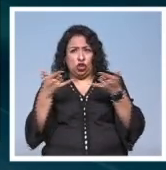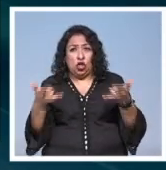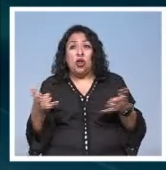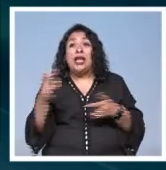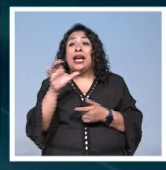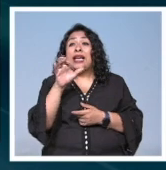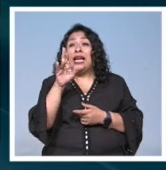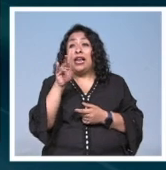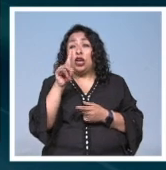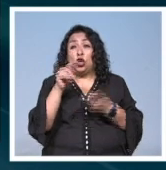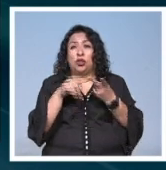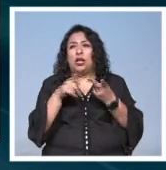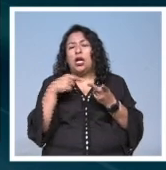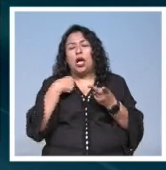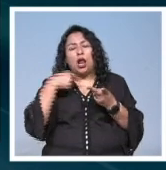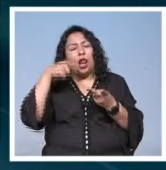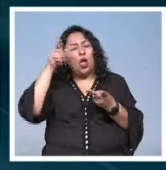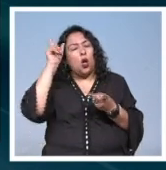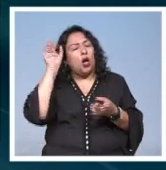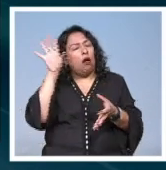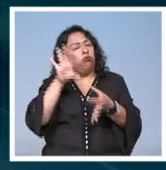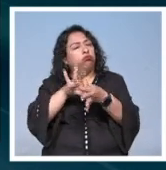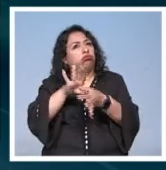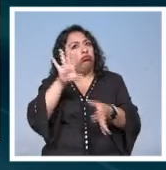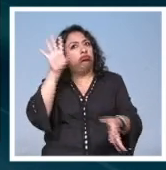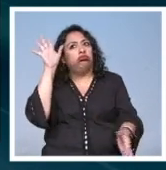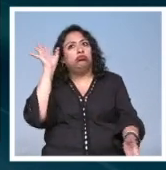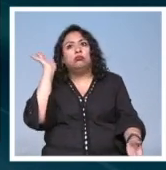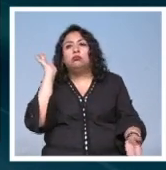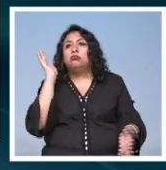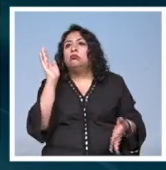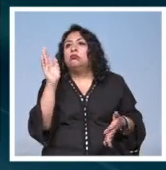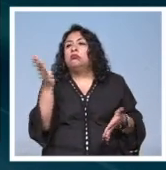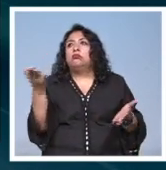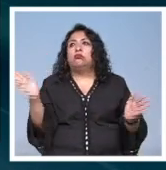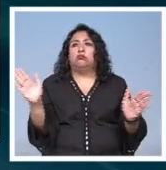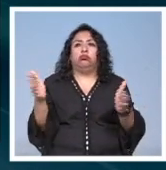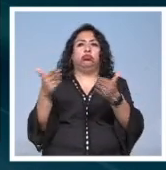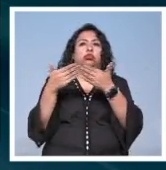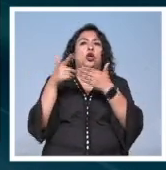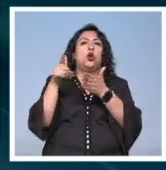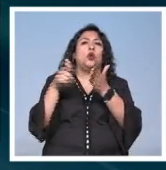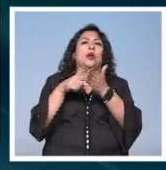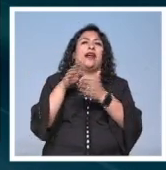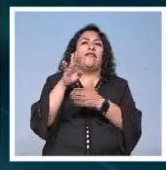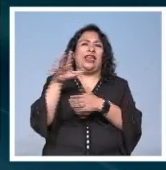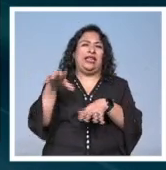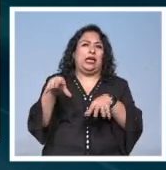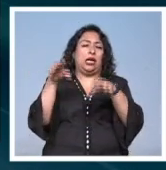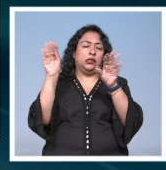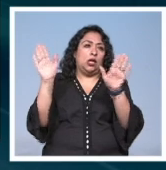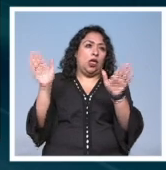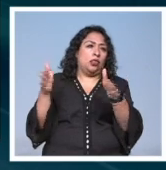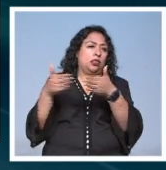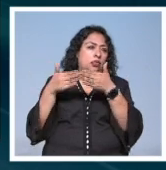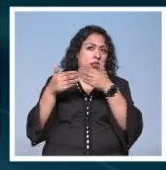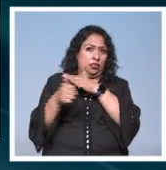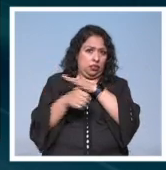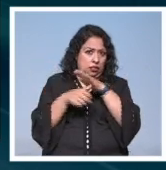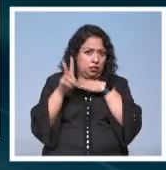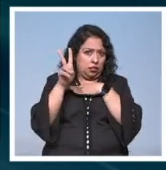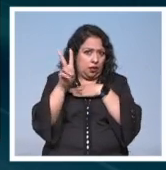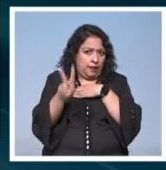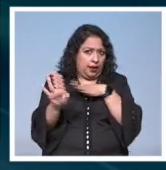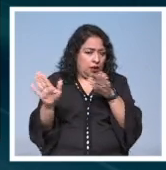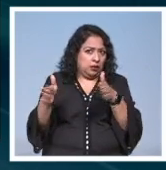carlota ya en su locura cuando estaba encerrada en bélgica en un castillo literalmente encerrada